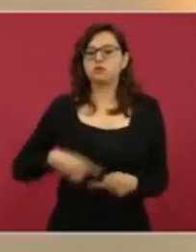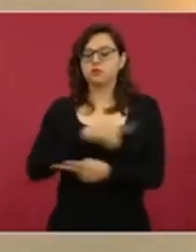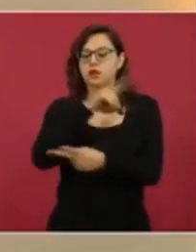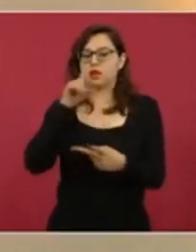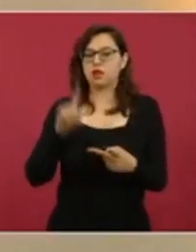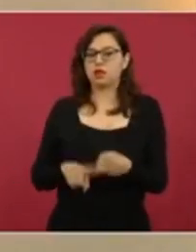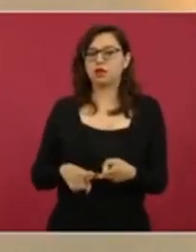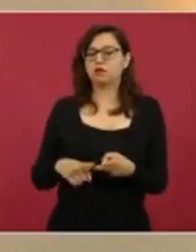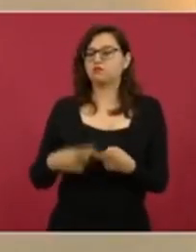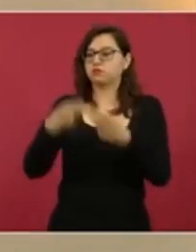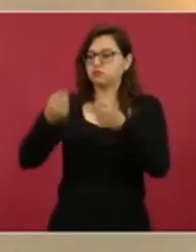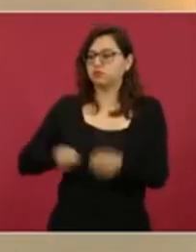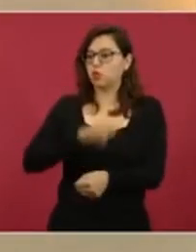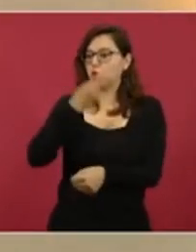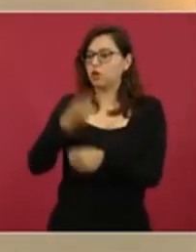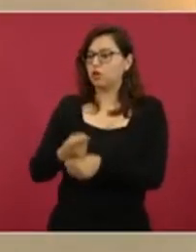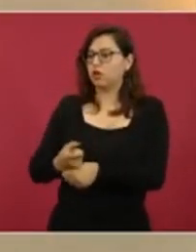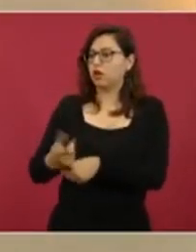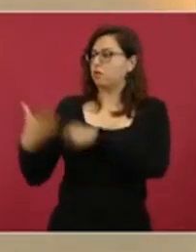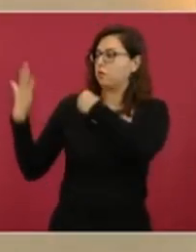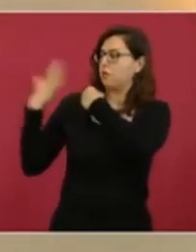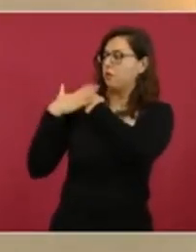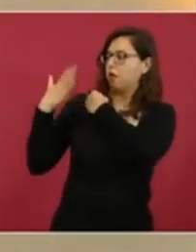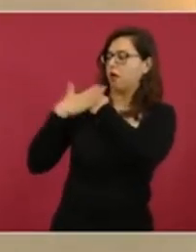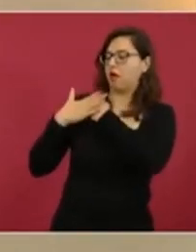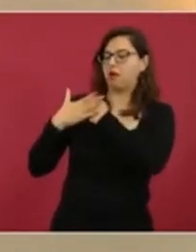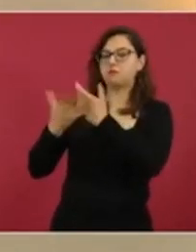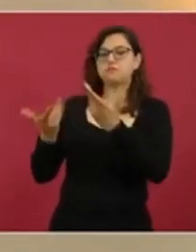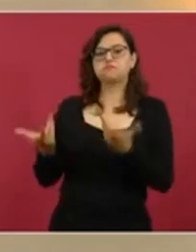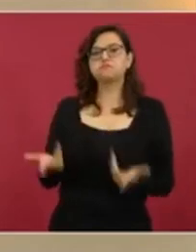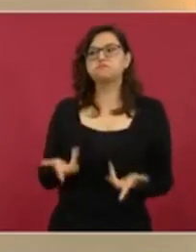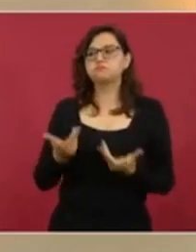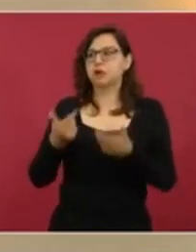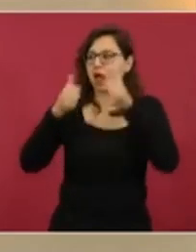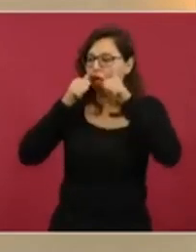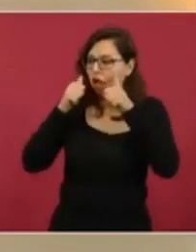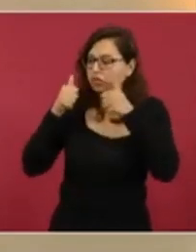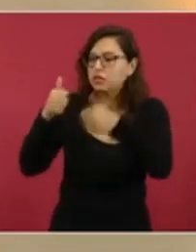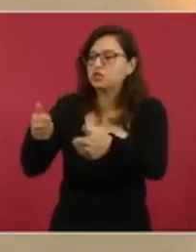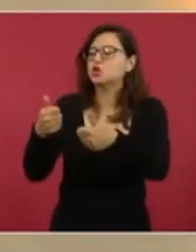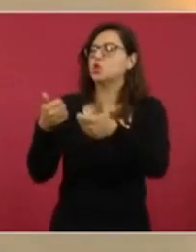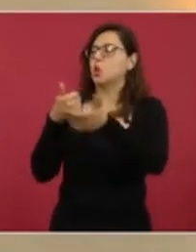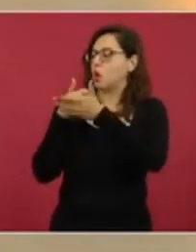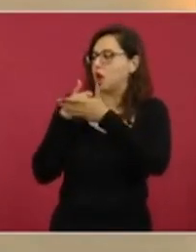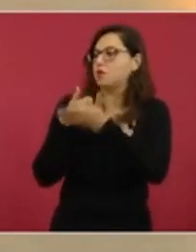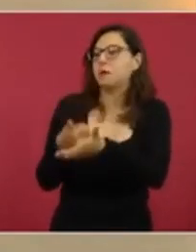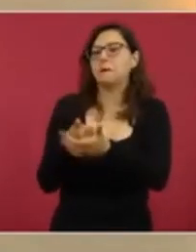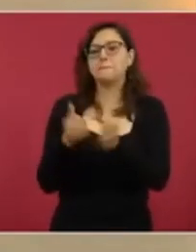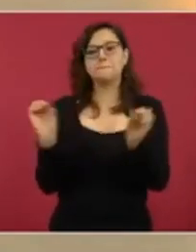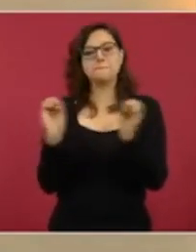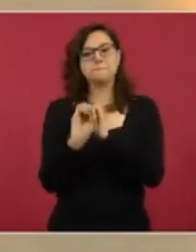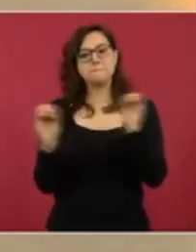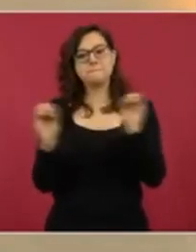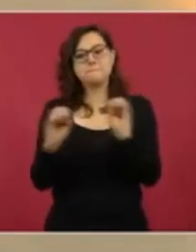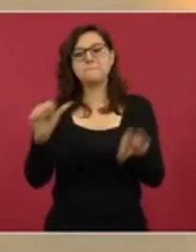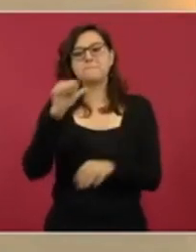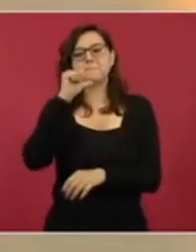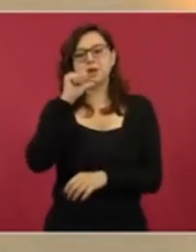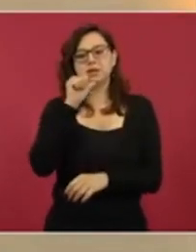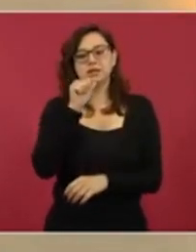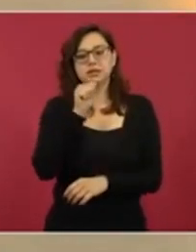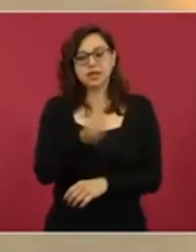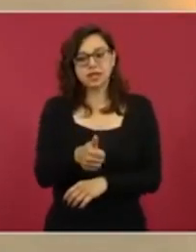Municipal de Seguridad Pública, que debió haber actuado como primer respondiente al tener conocimiento de los hechos,